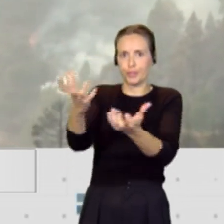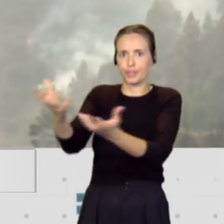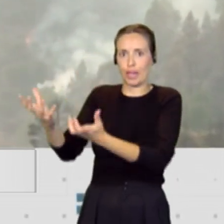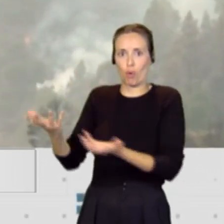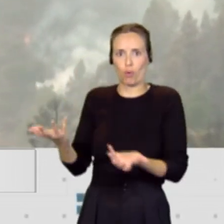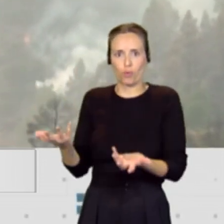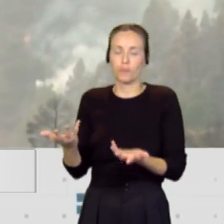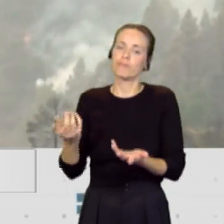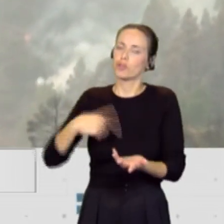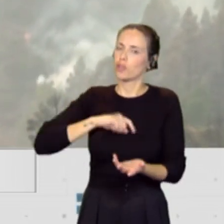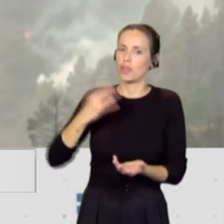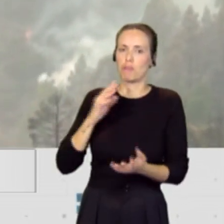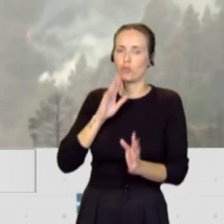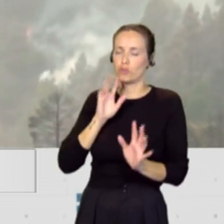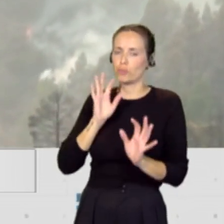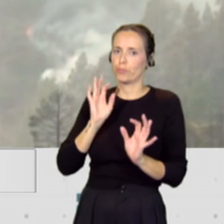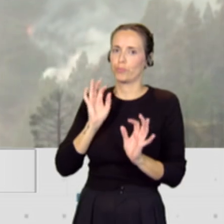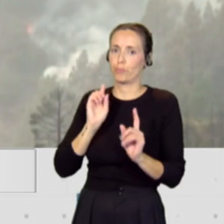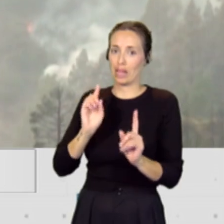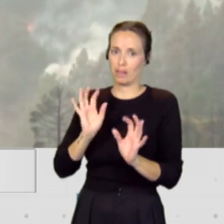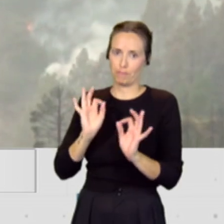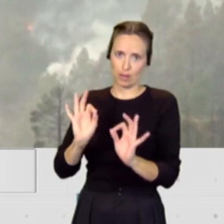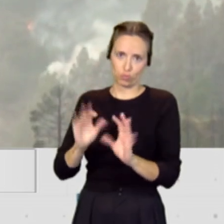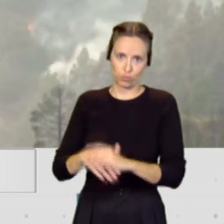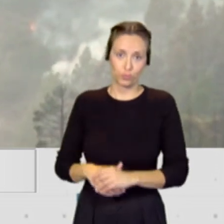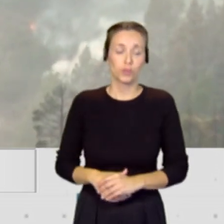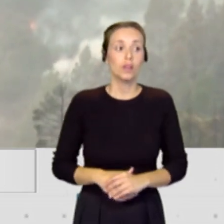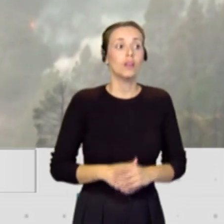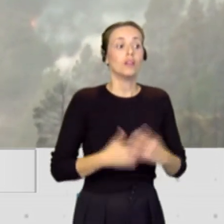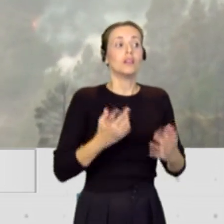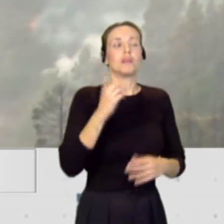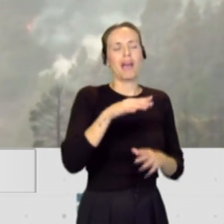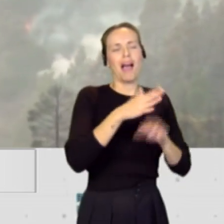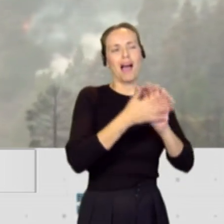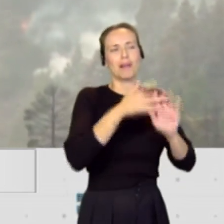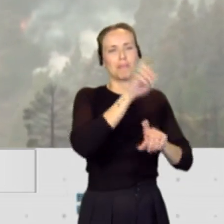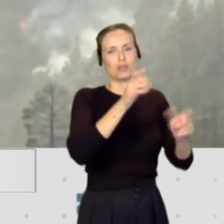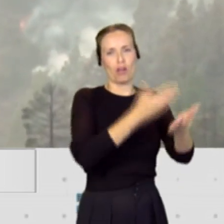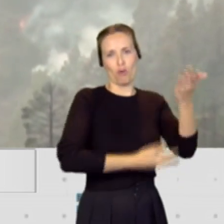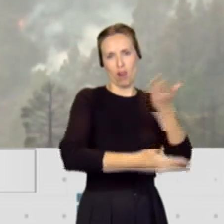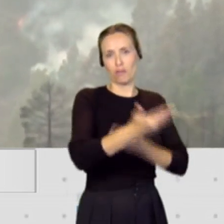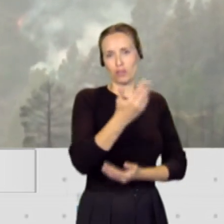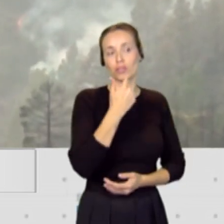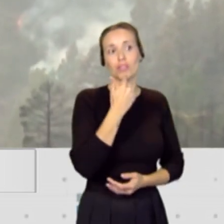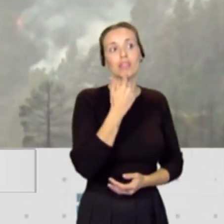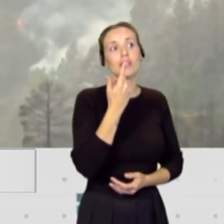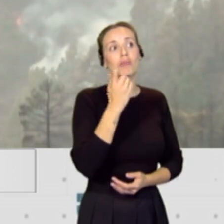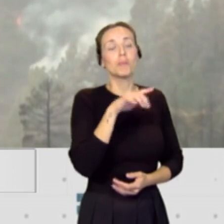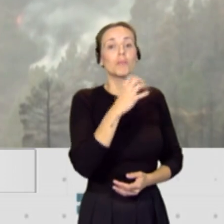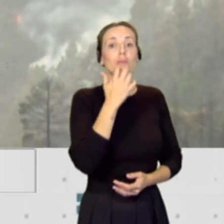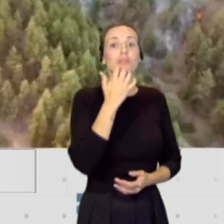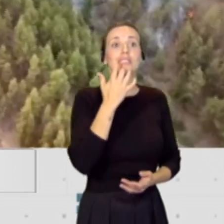que extremar las precauciones. Como usted hablaba también de la colaboración ciudadana, también hace referencia sobre todo cuando hay